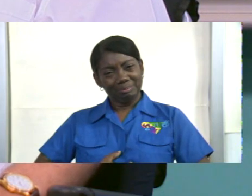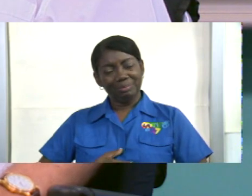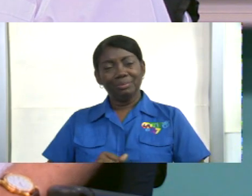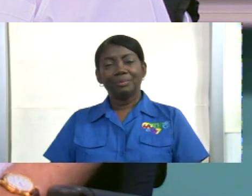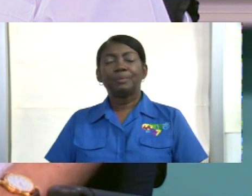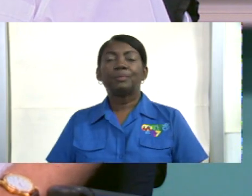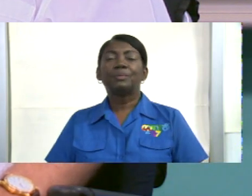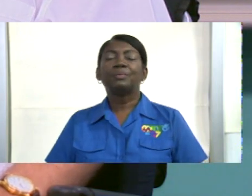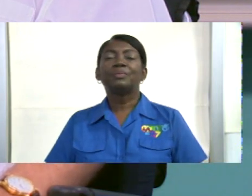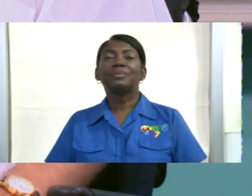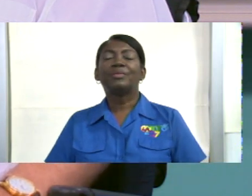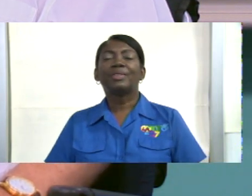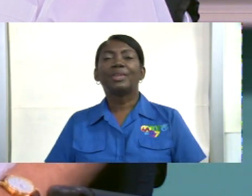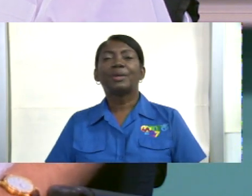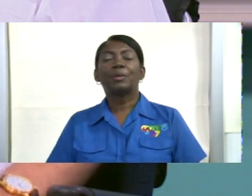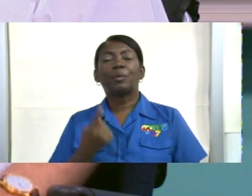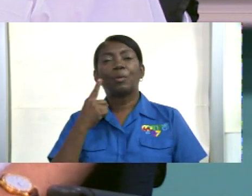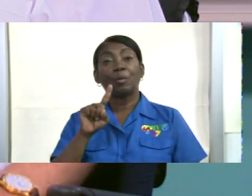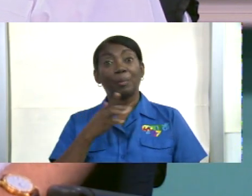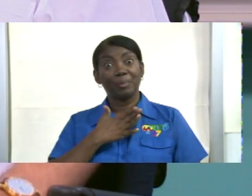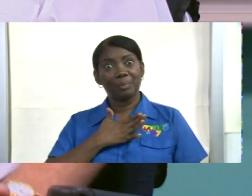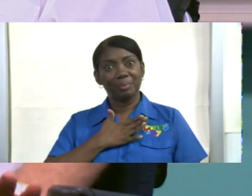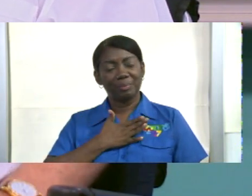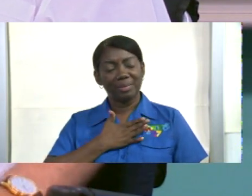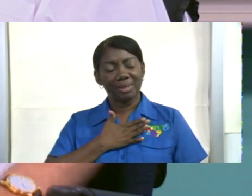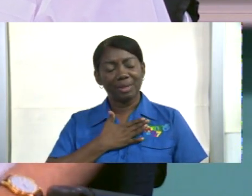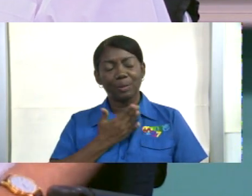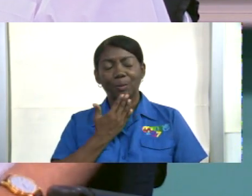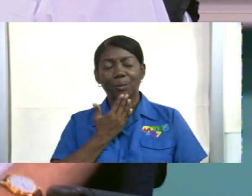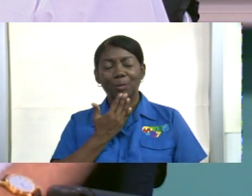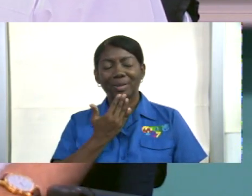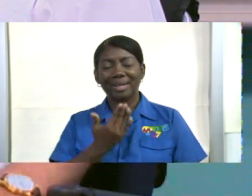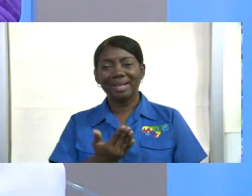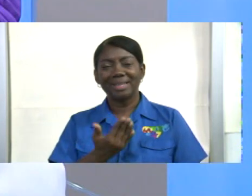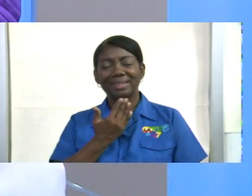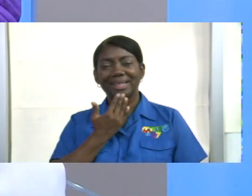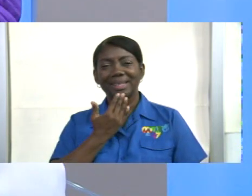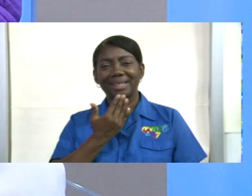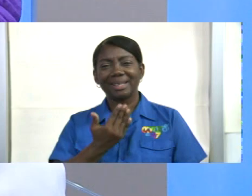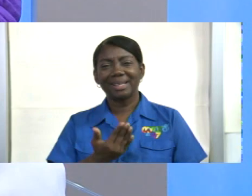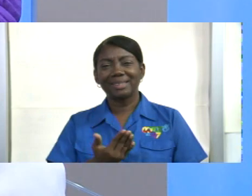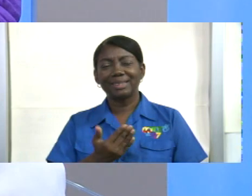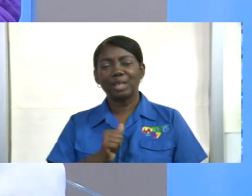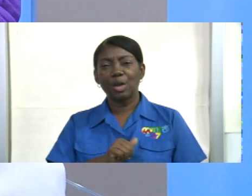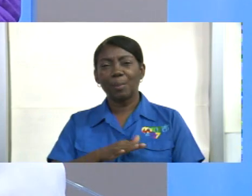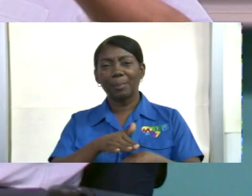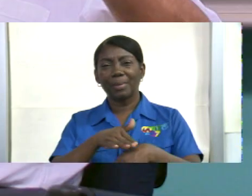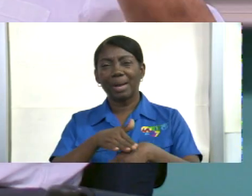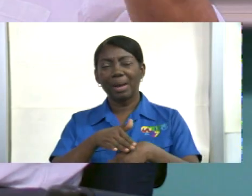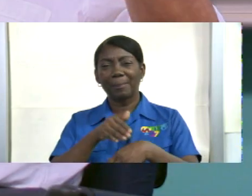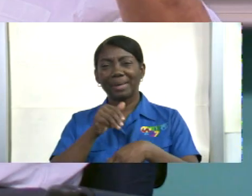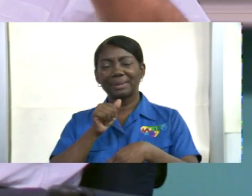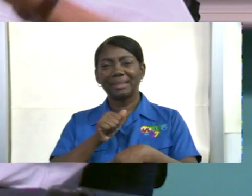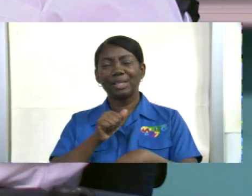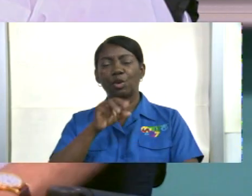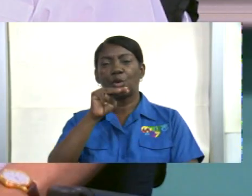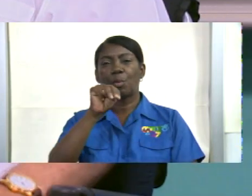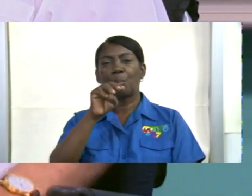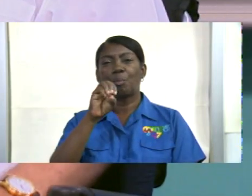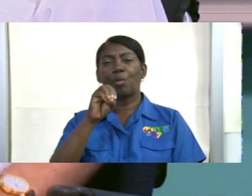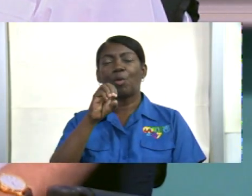conmigo que bien bueno bueno para llamarme monseñor